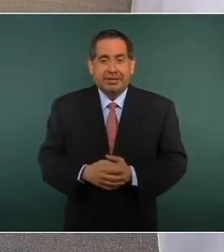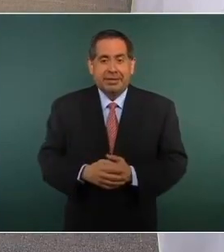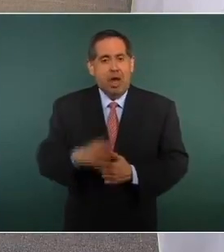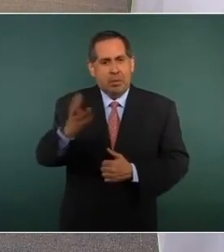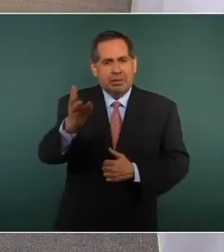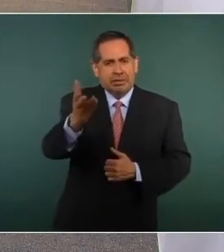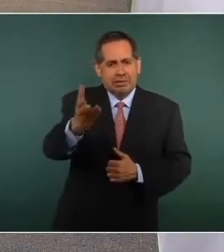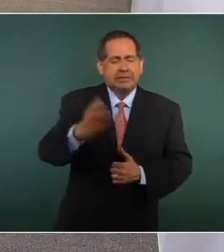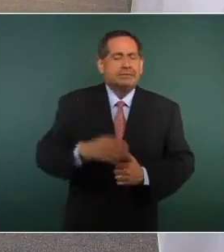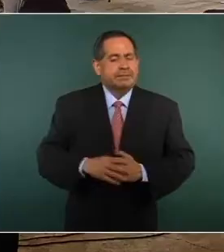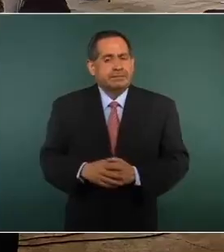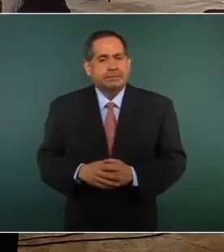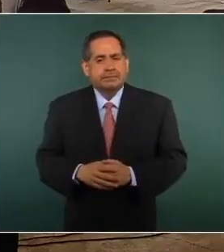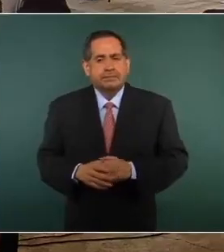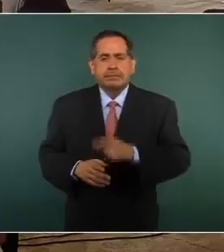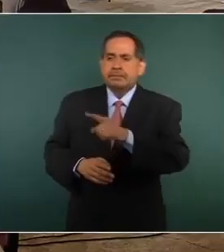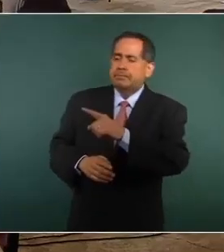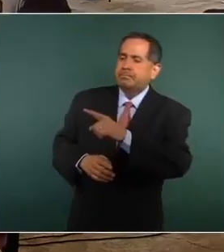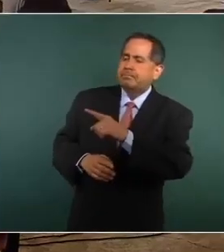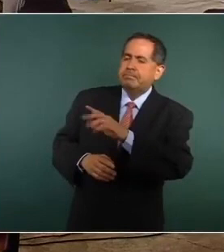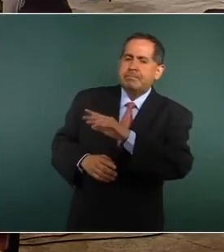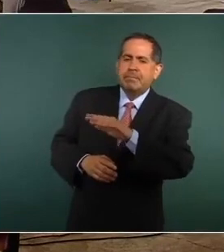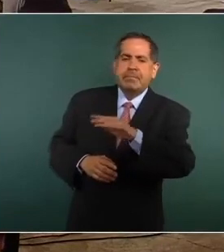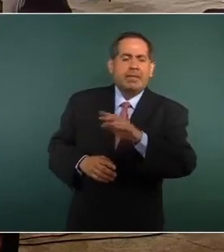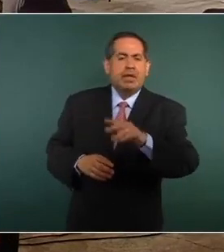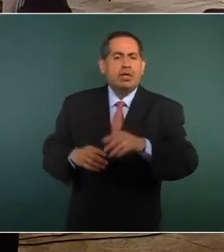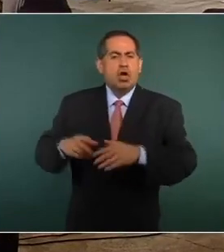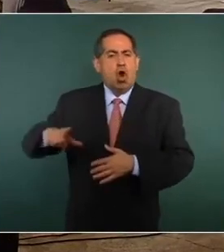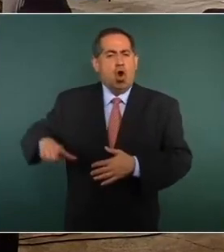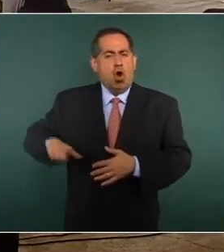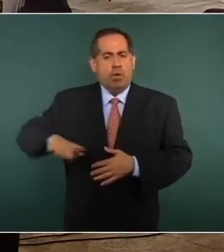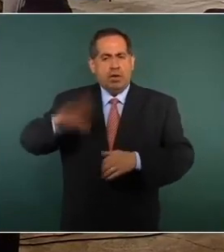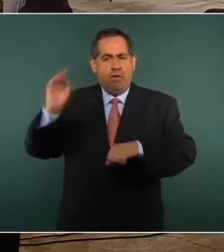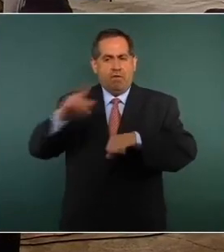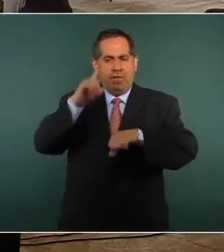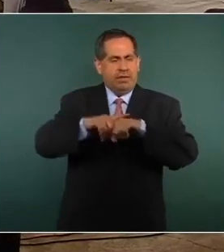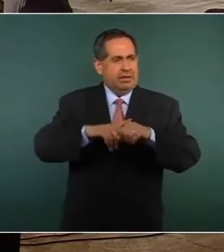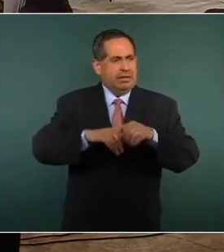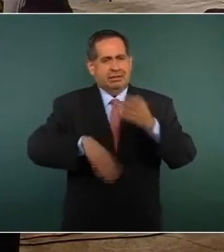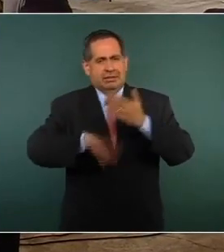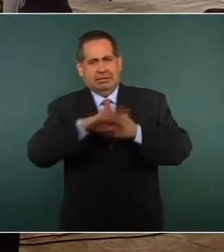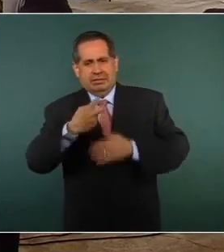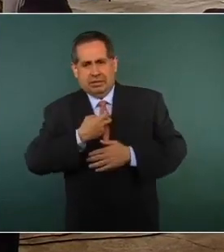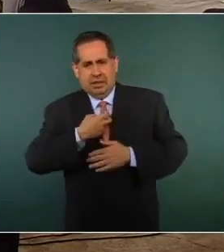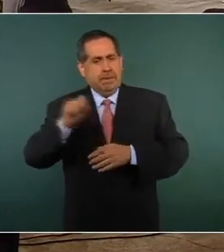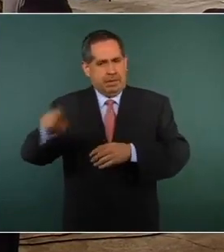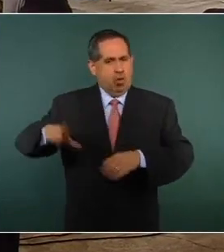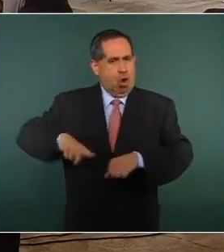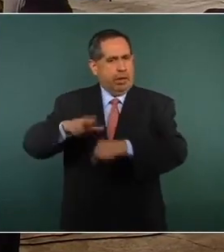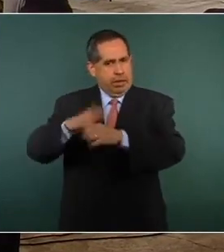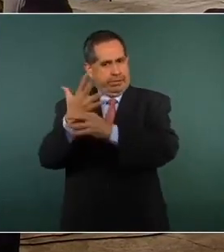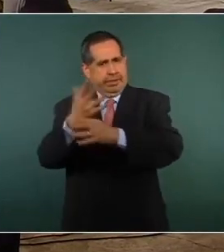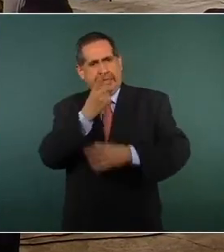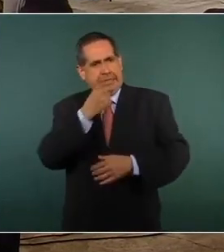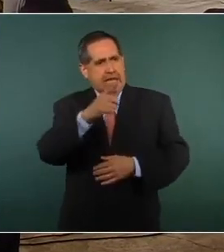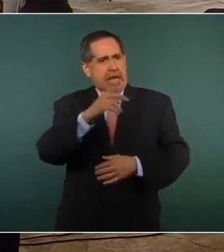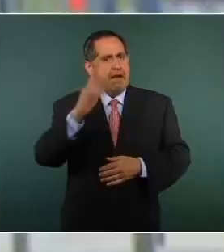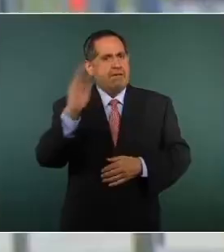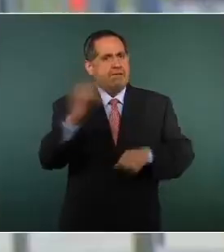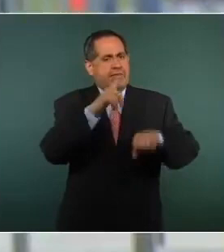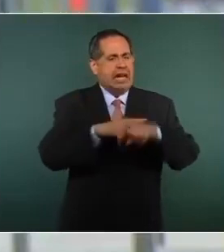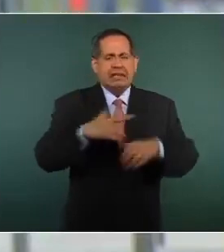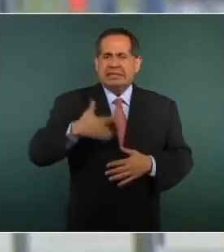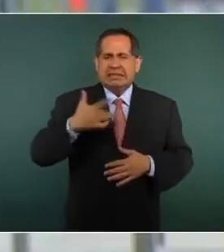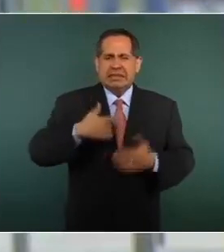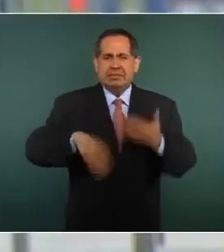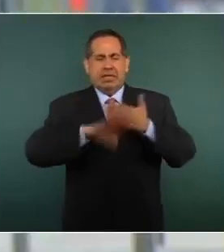entonces… Es eso, dice que no, que no es desde el gobierno federal, el gobernador nos lo está refiriendo en este momento, que siente que lo